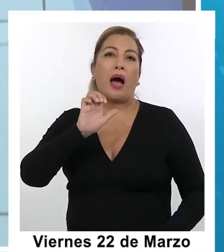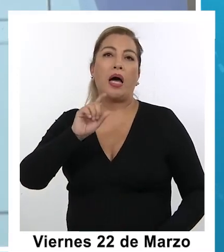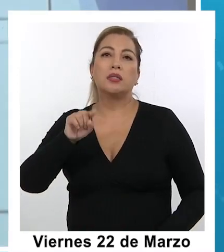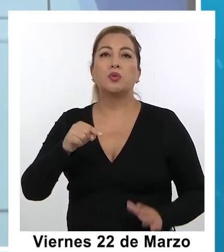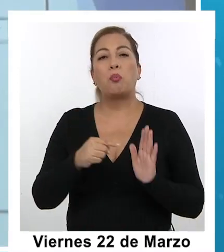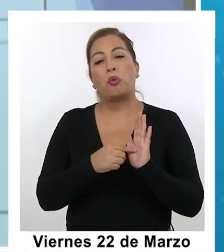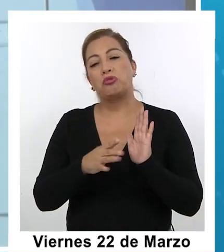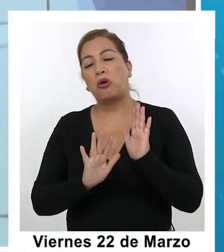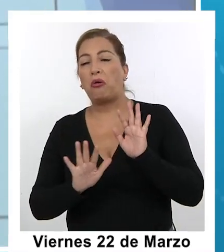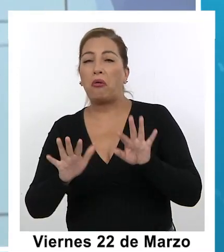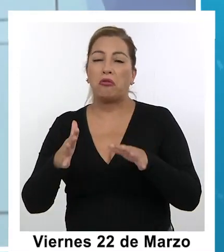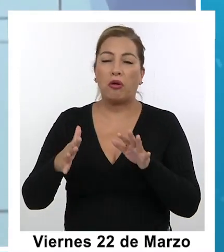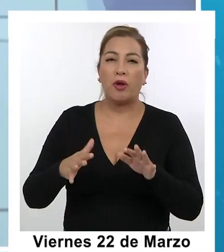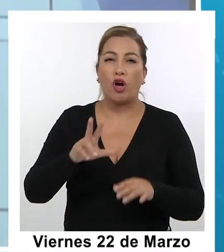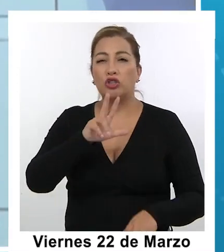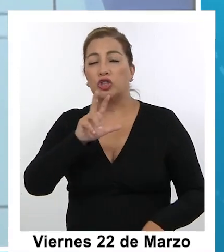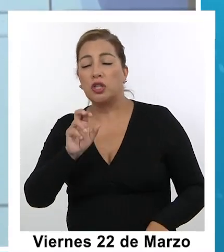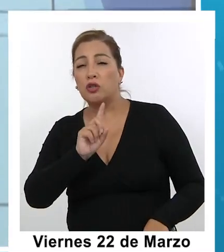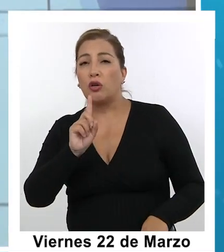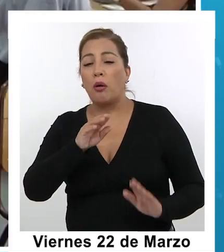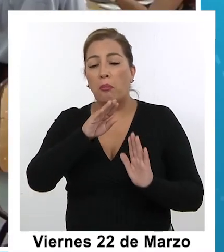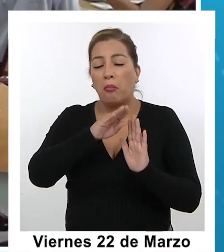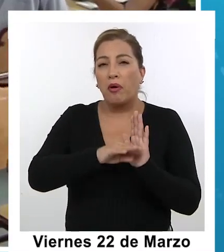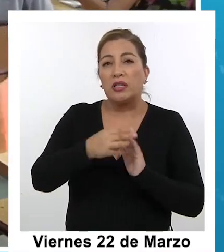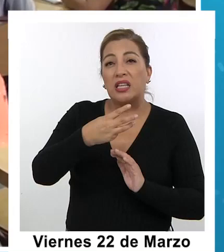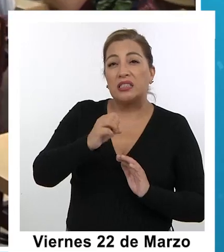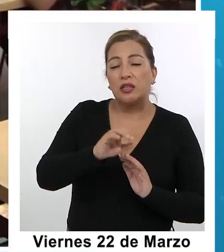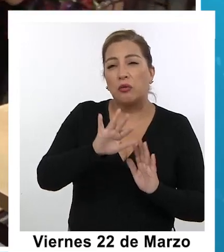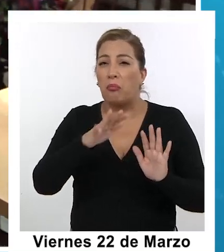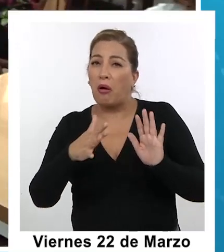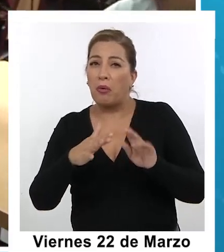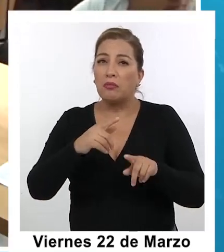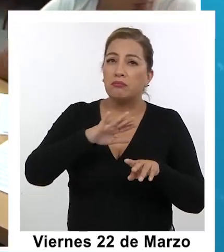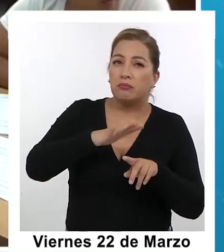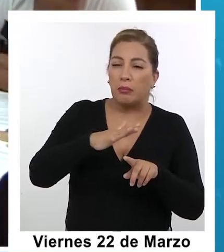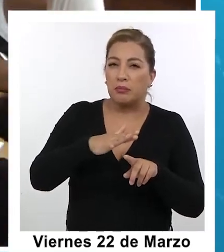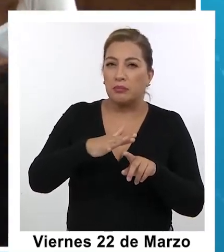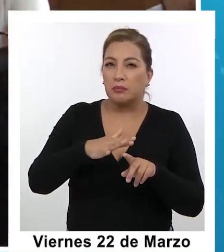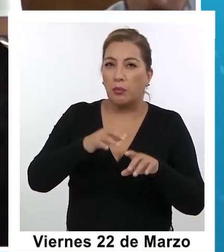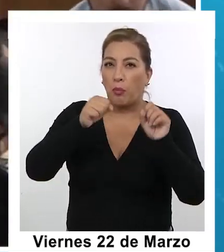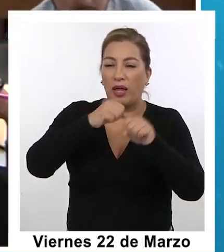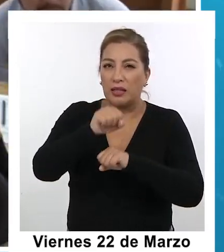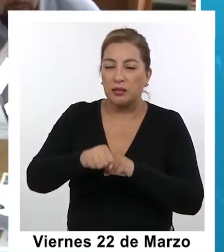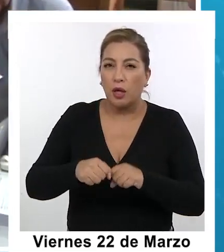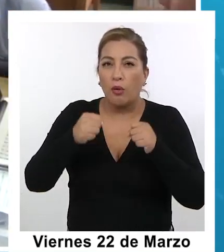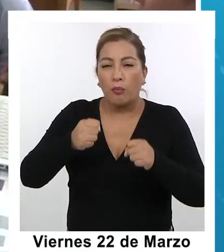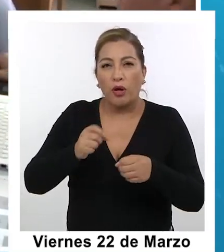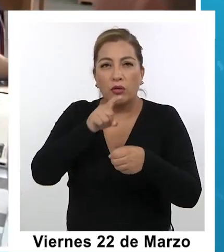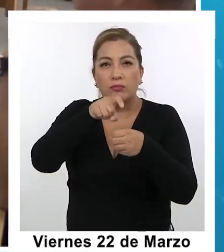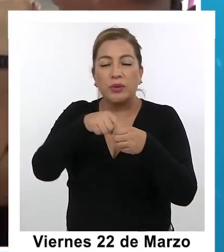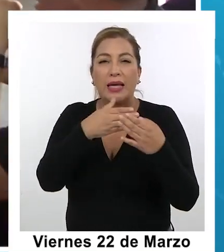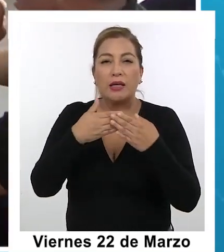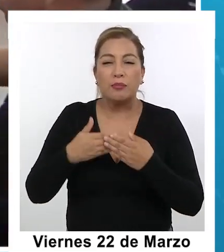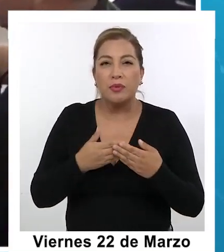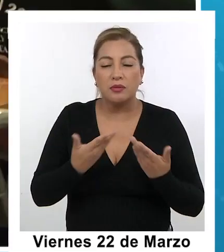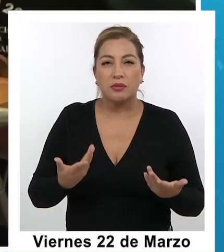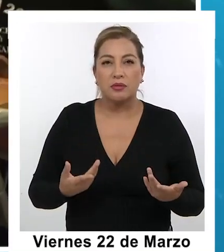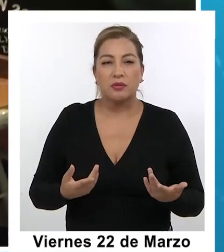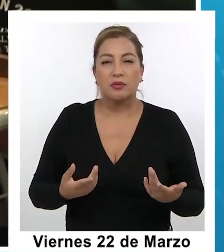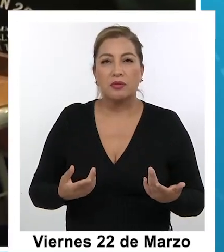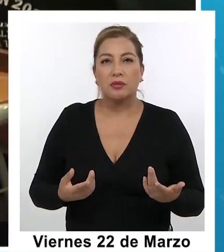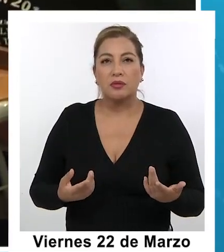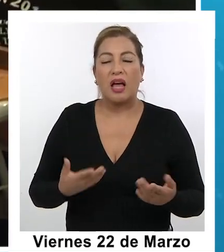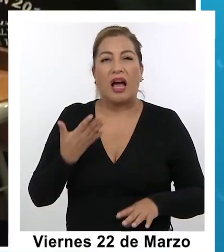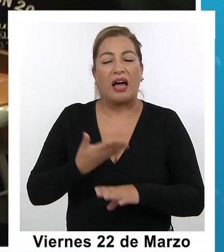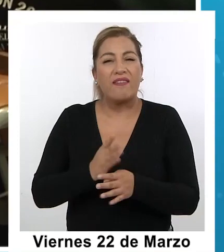puntaje aceptable, no te digo que ochocientos, pero tampoco trescientos, digamos, algo aceptable. ¿Puedo entrar a pedagogía? ¿Quién me puede